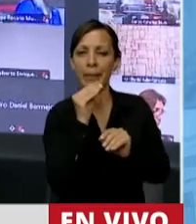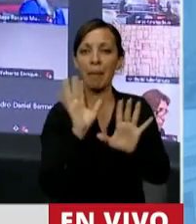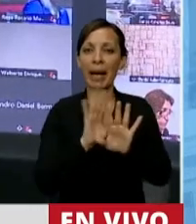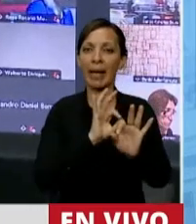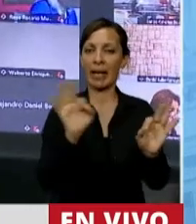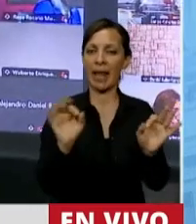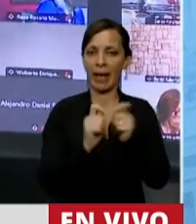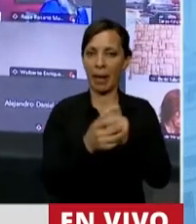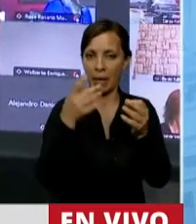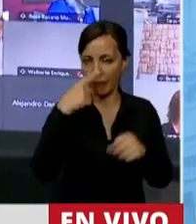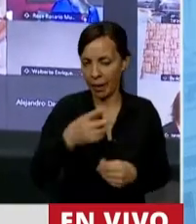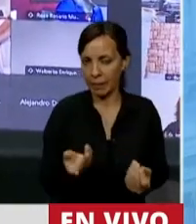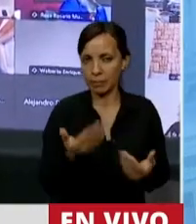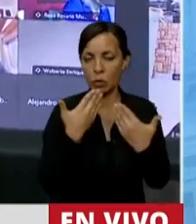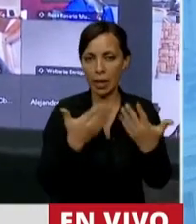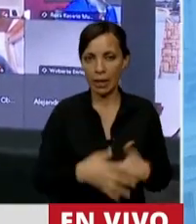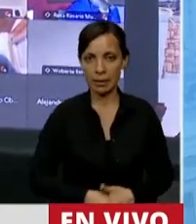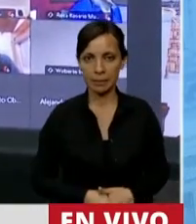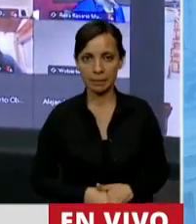cambie. Muchas gracias, Presidente.